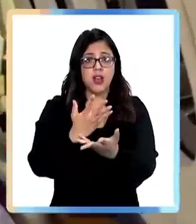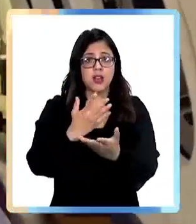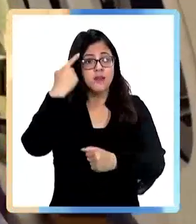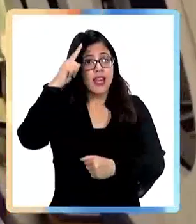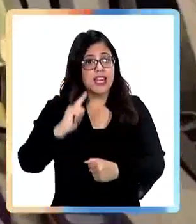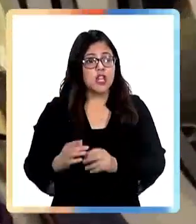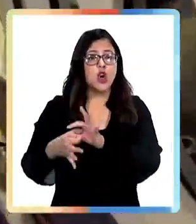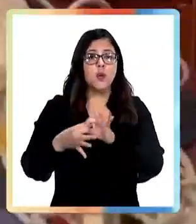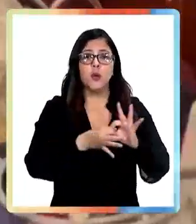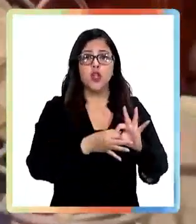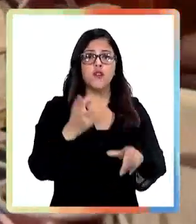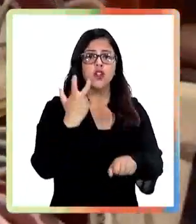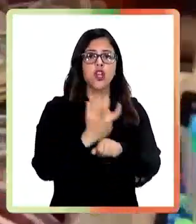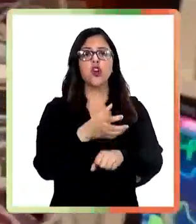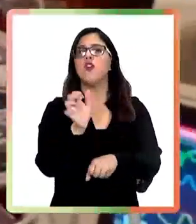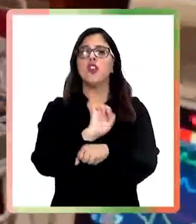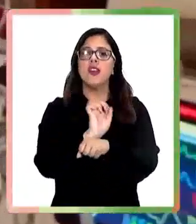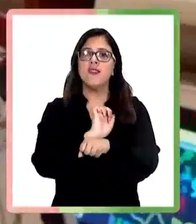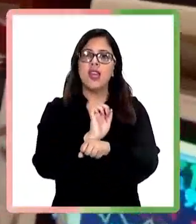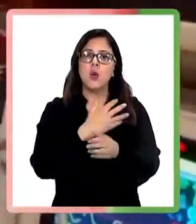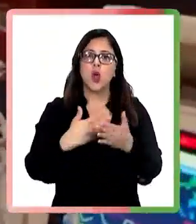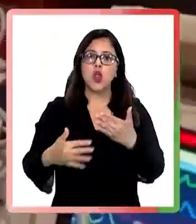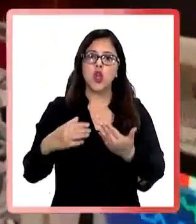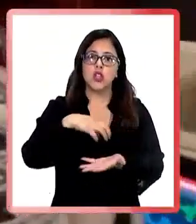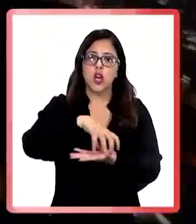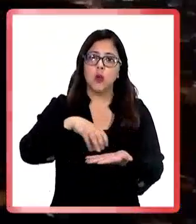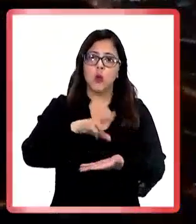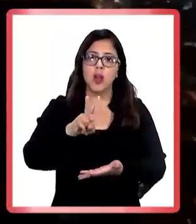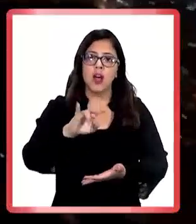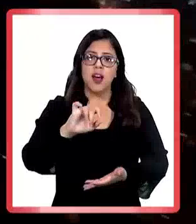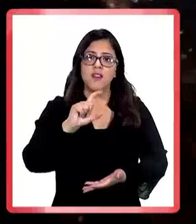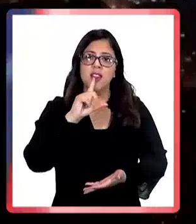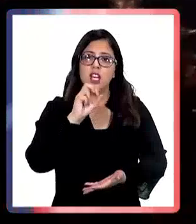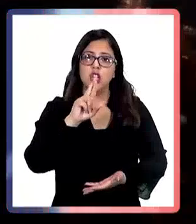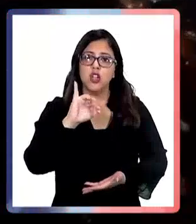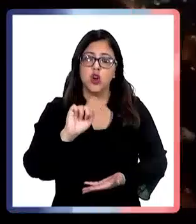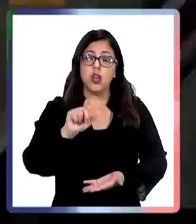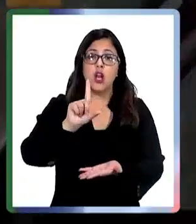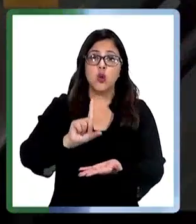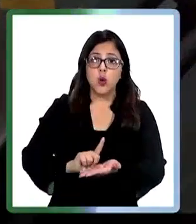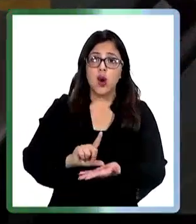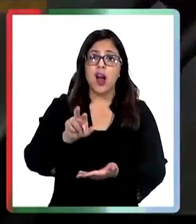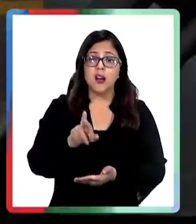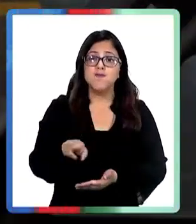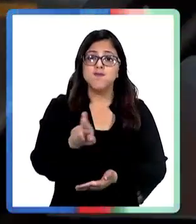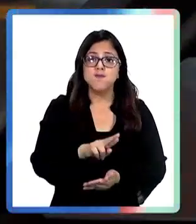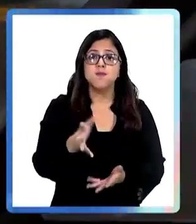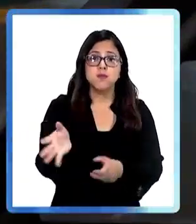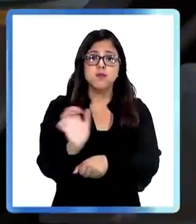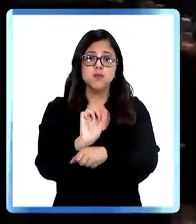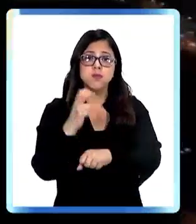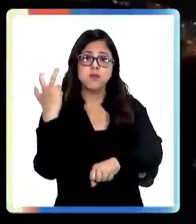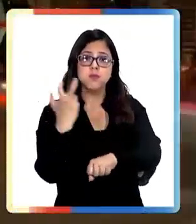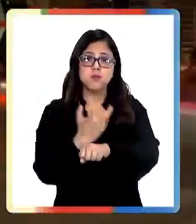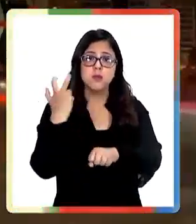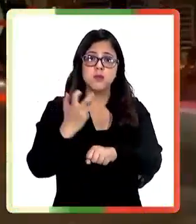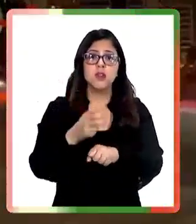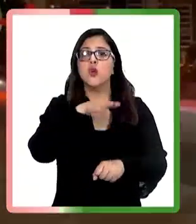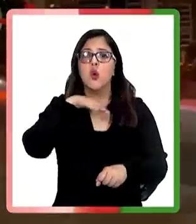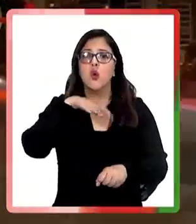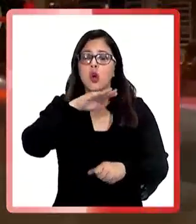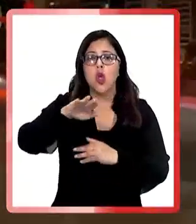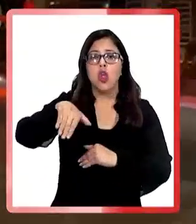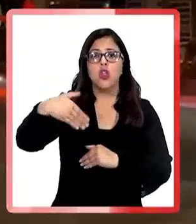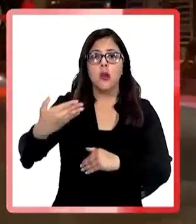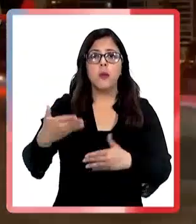un operativo por robo de vehículos en el área rural de la comuna de Victoria, una zona donde frecuentemente los automóviles robados son usados